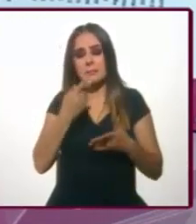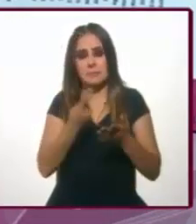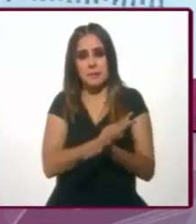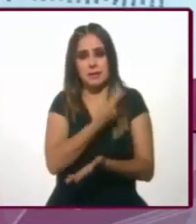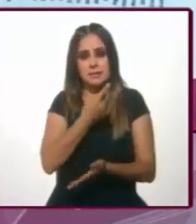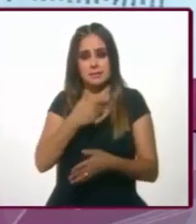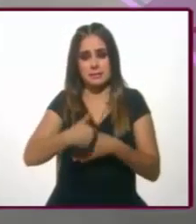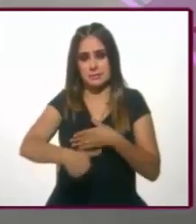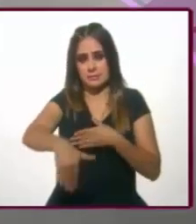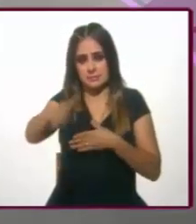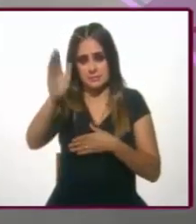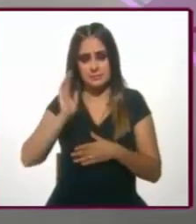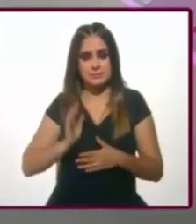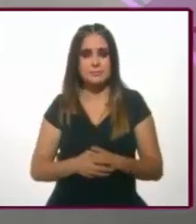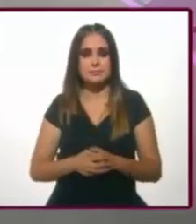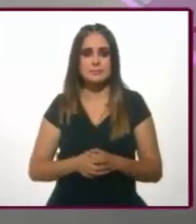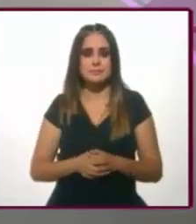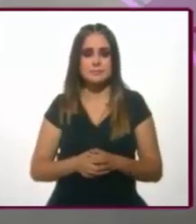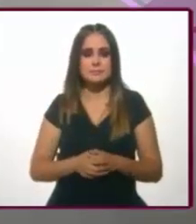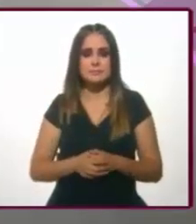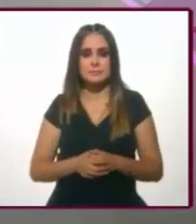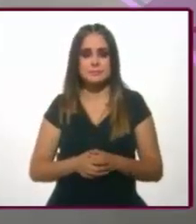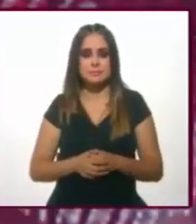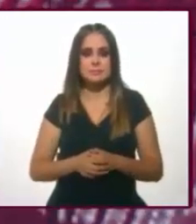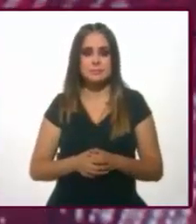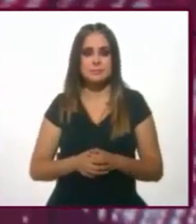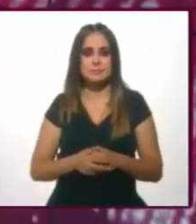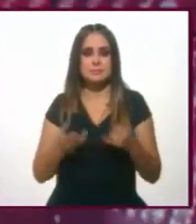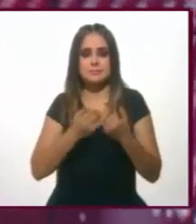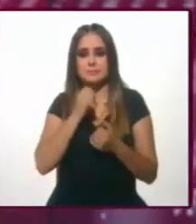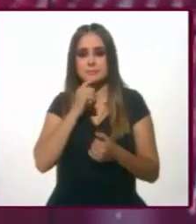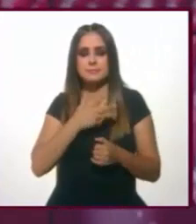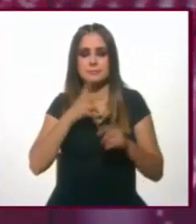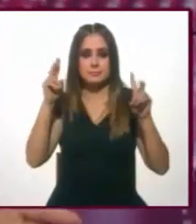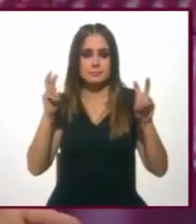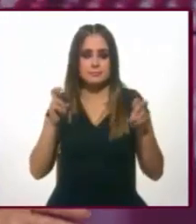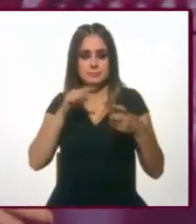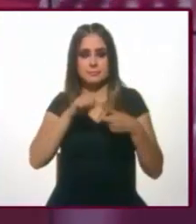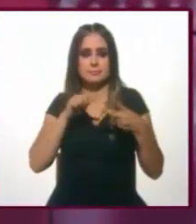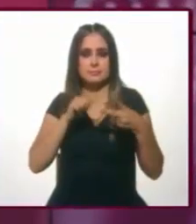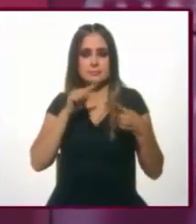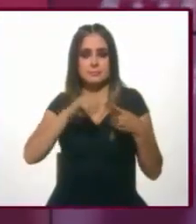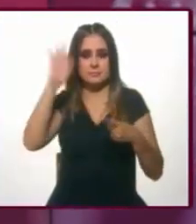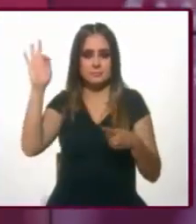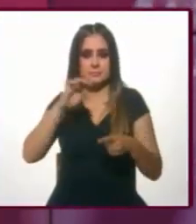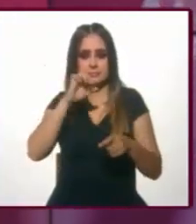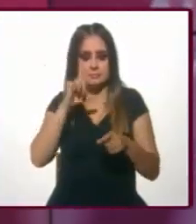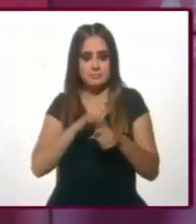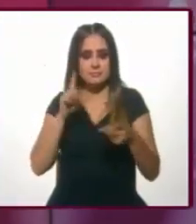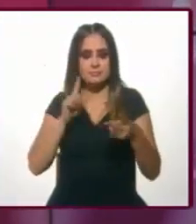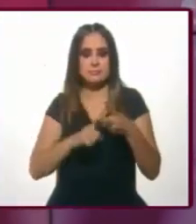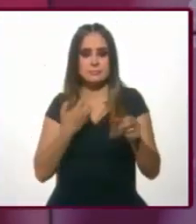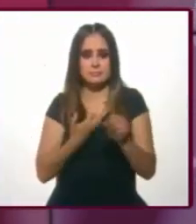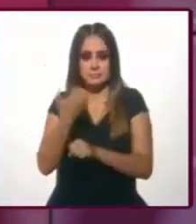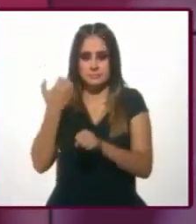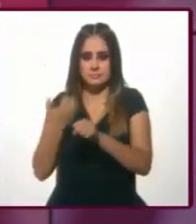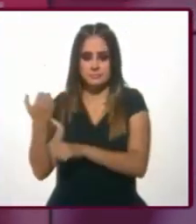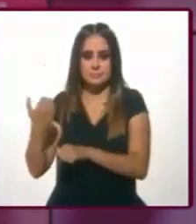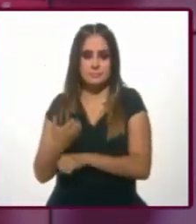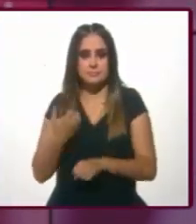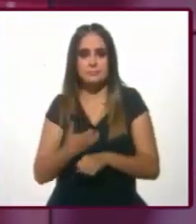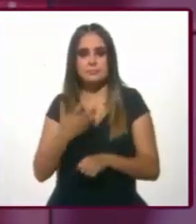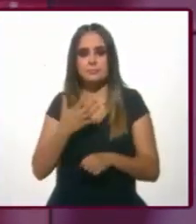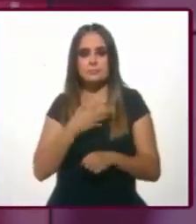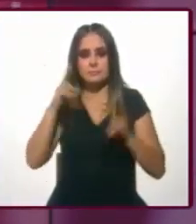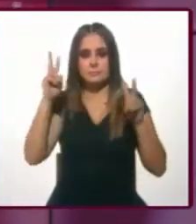parece que hay que tomar en cuenta. Y que también acompaña los temas sensibles. Les hablamos que a nivel federal y a nivel local se está abatiendo